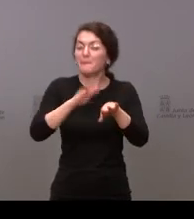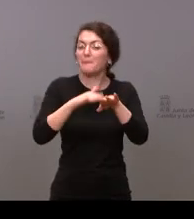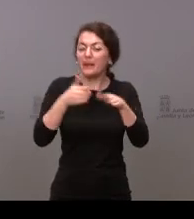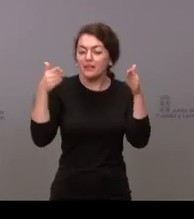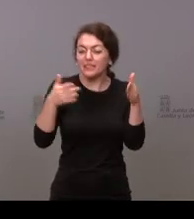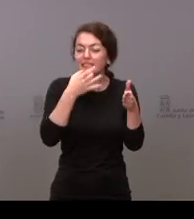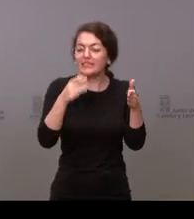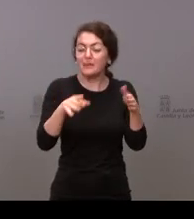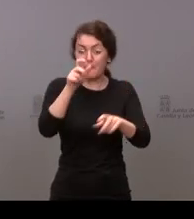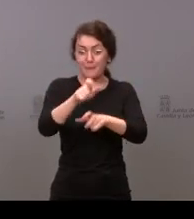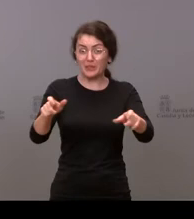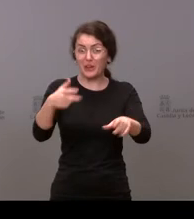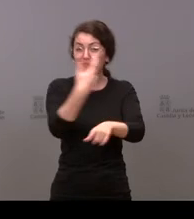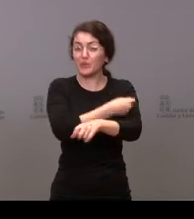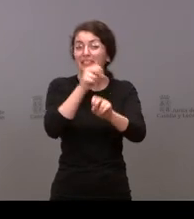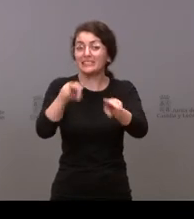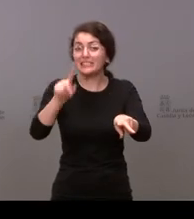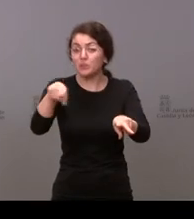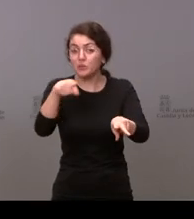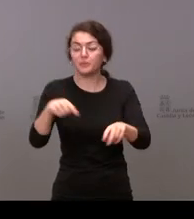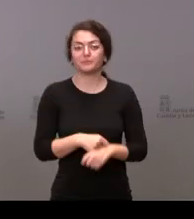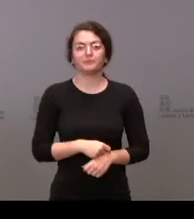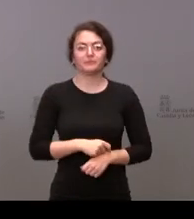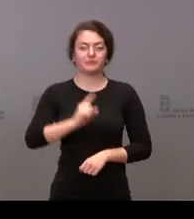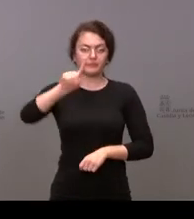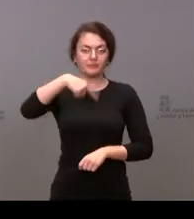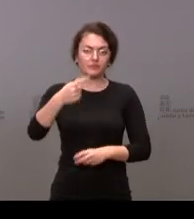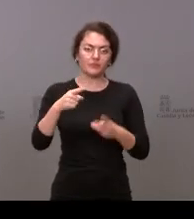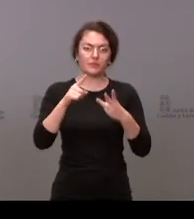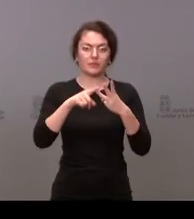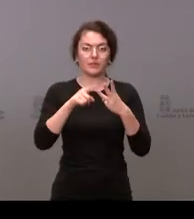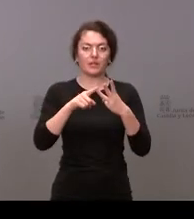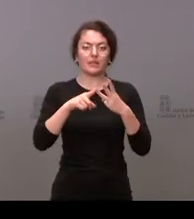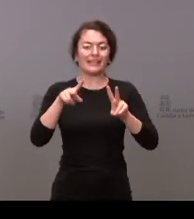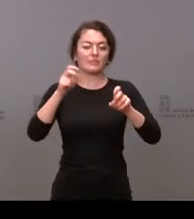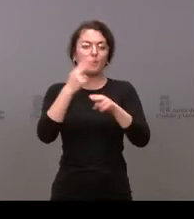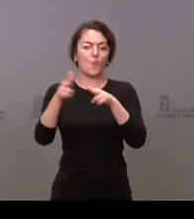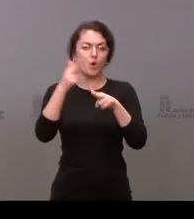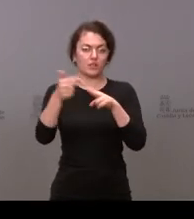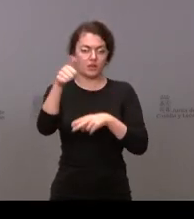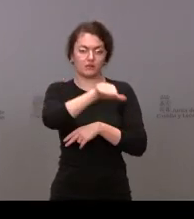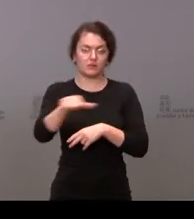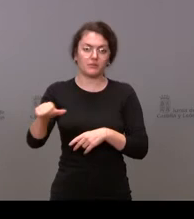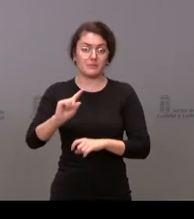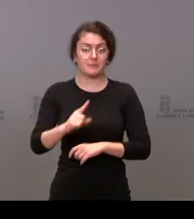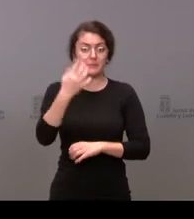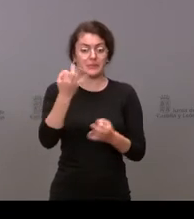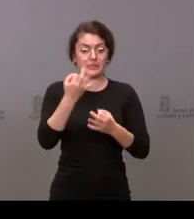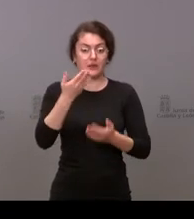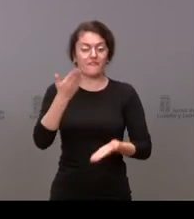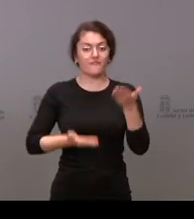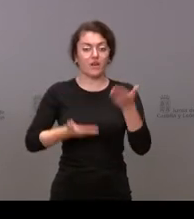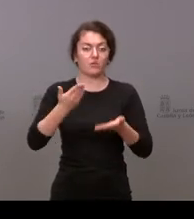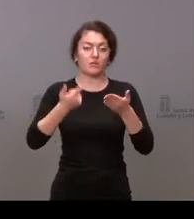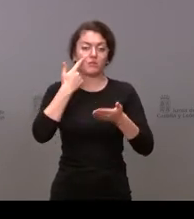vacunadas. Y luego me gustaría dos consideraciones de asuntos políticos de esta semana. La primera es una valoración sobre